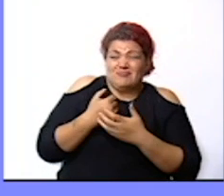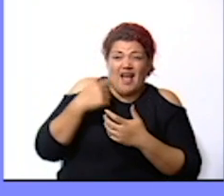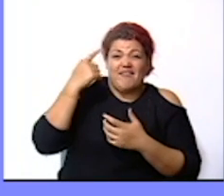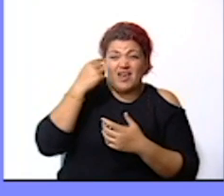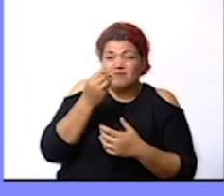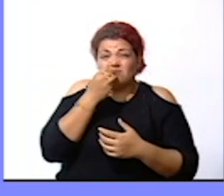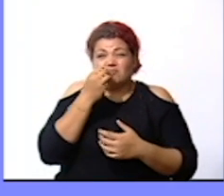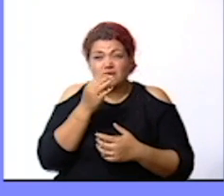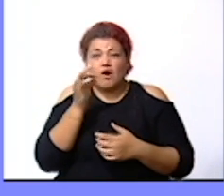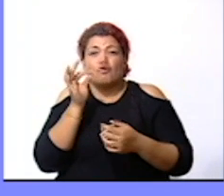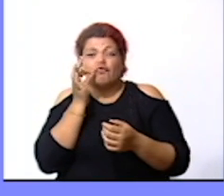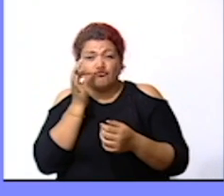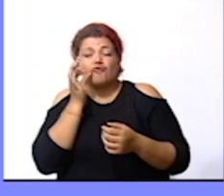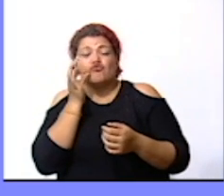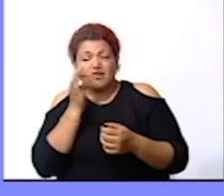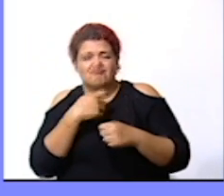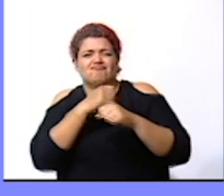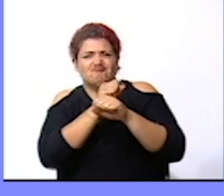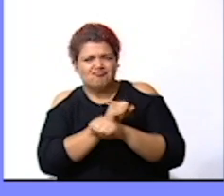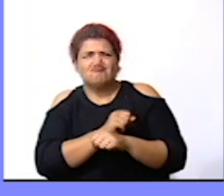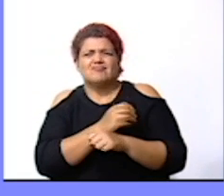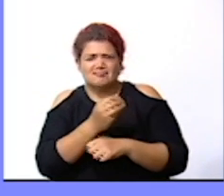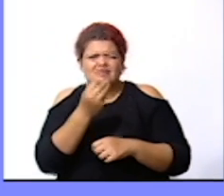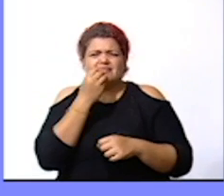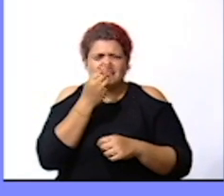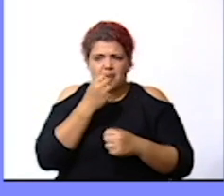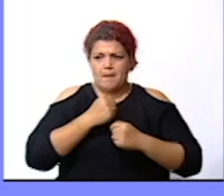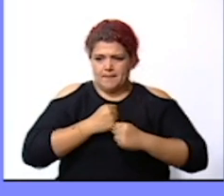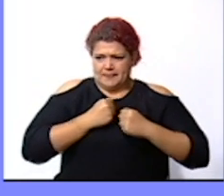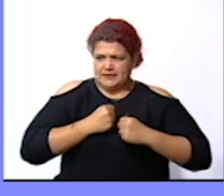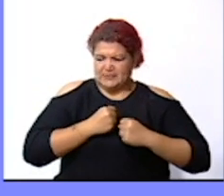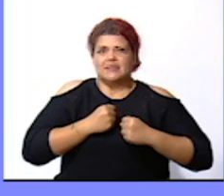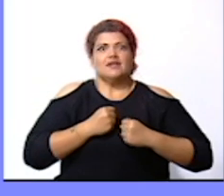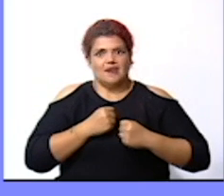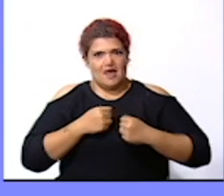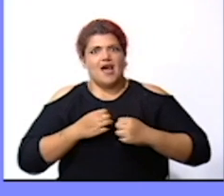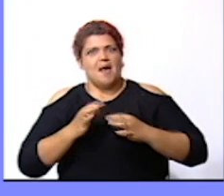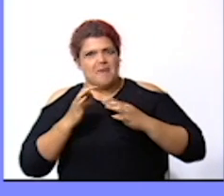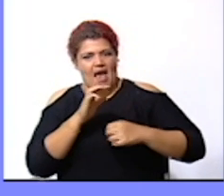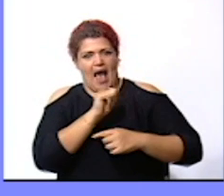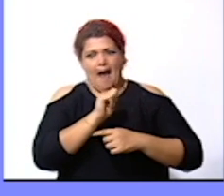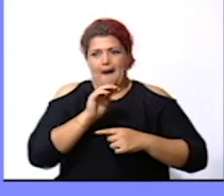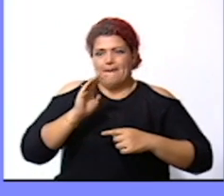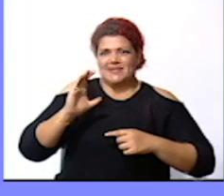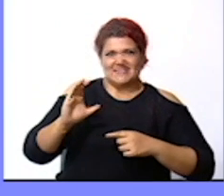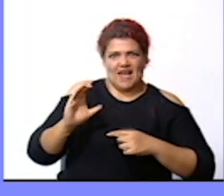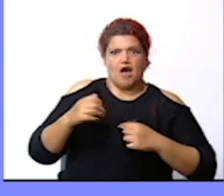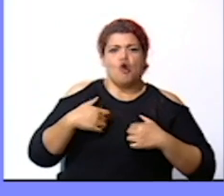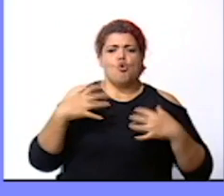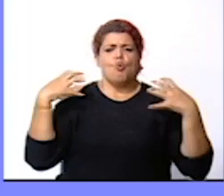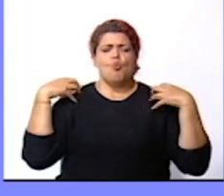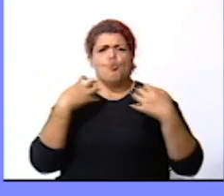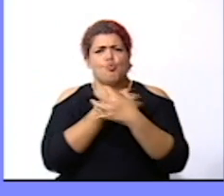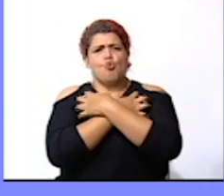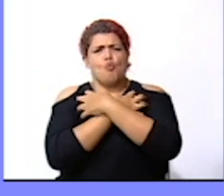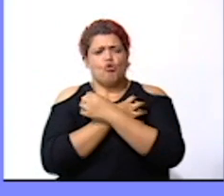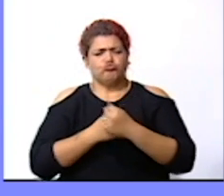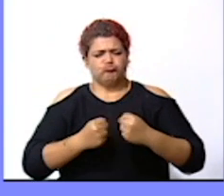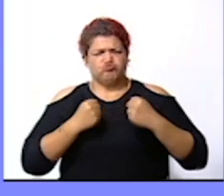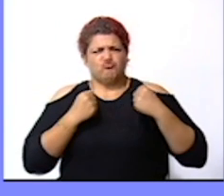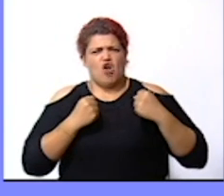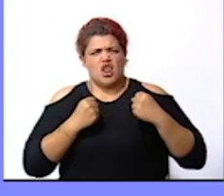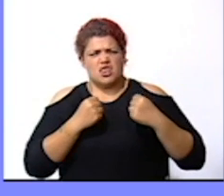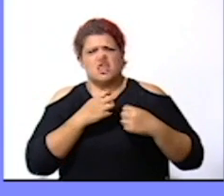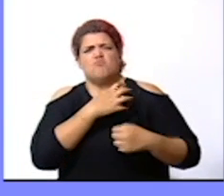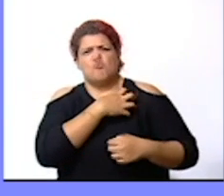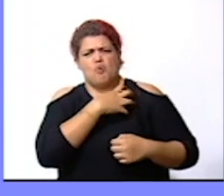de desacostumbrar al consumir vitamina sabe irse tus pulmones vas a fortalecer